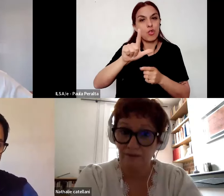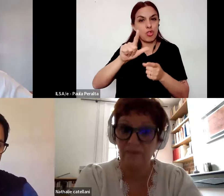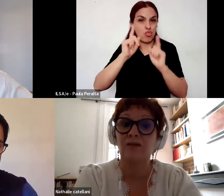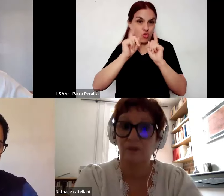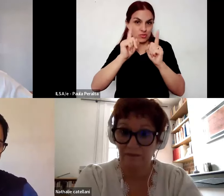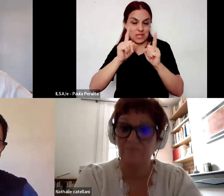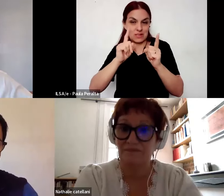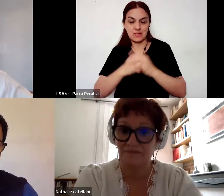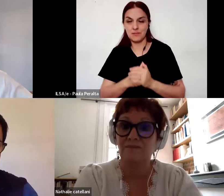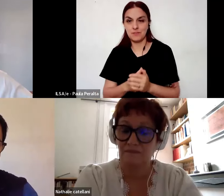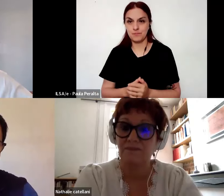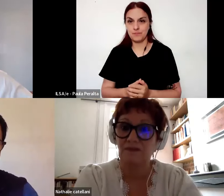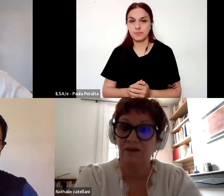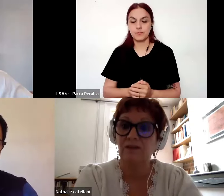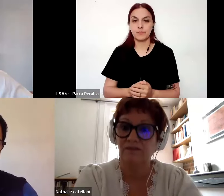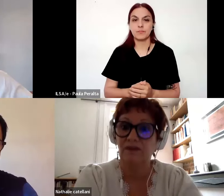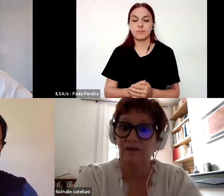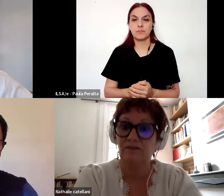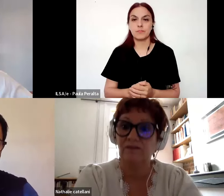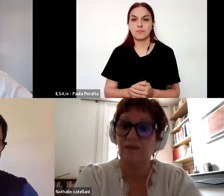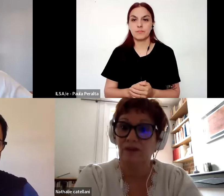sujeto de la educación como decías vos